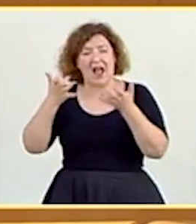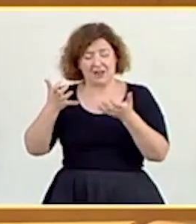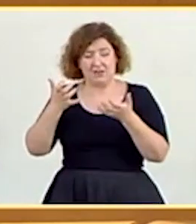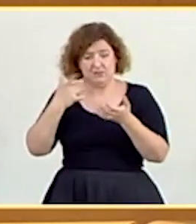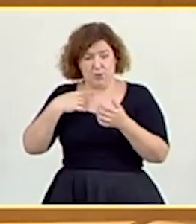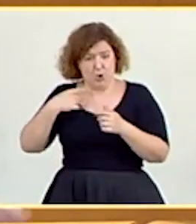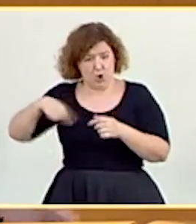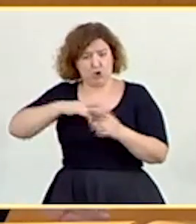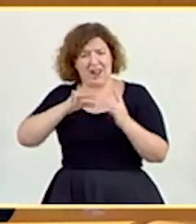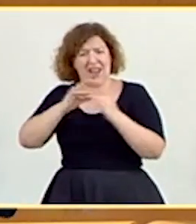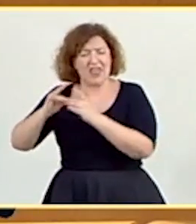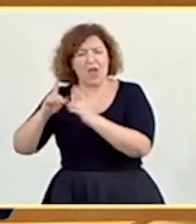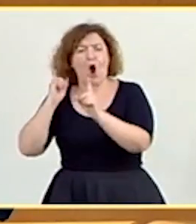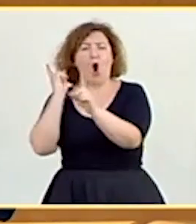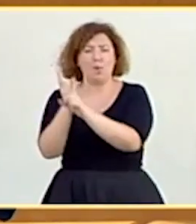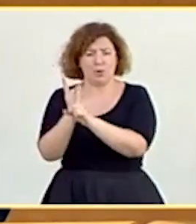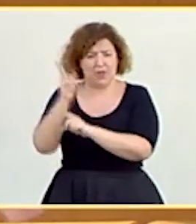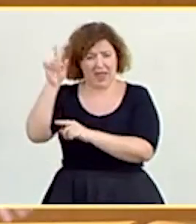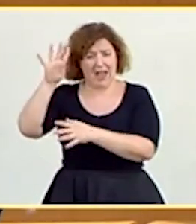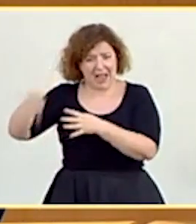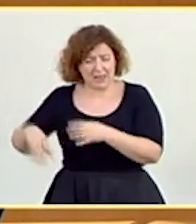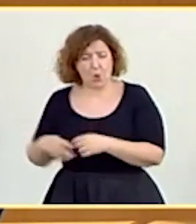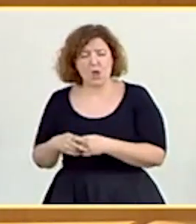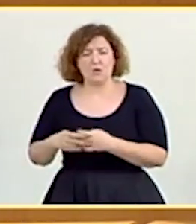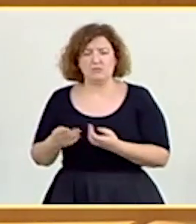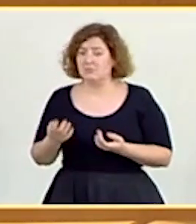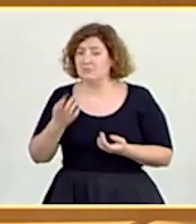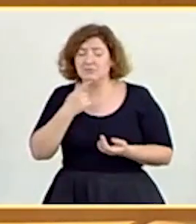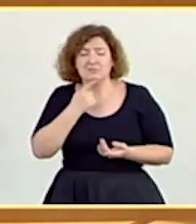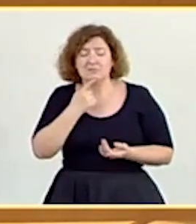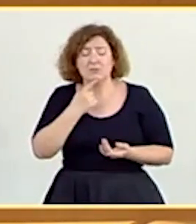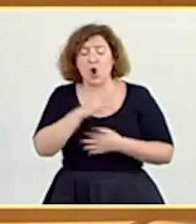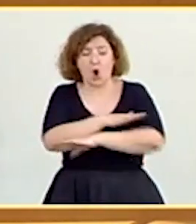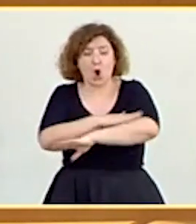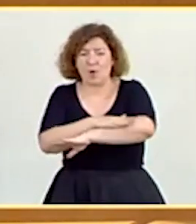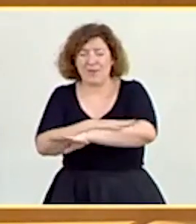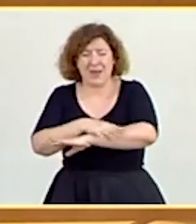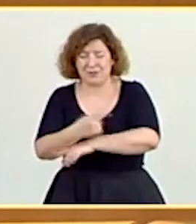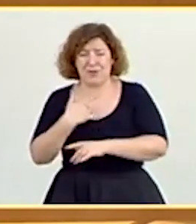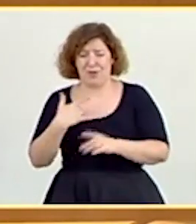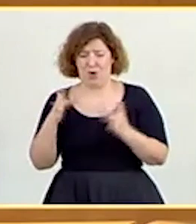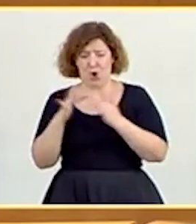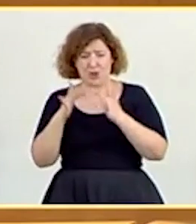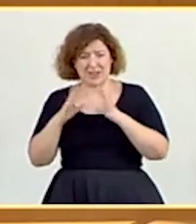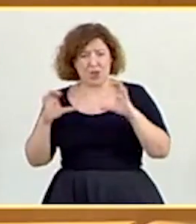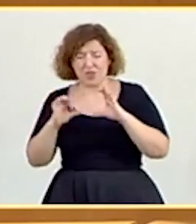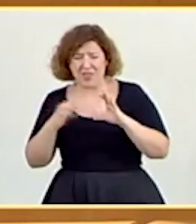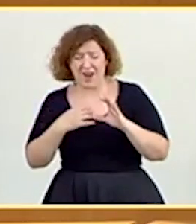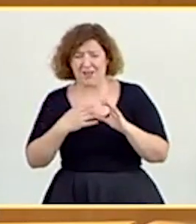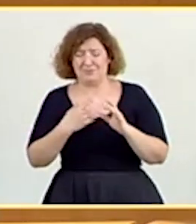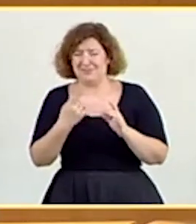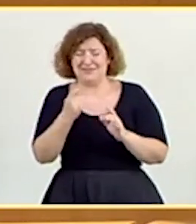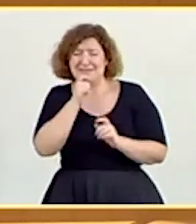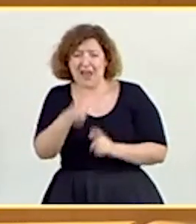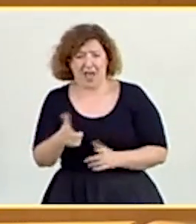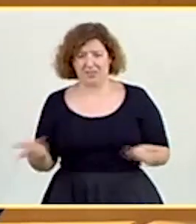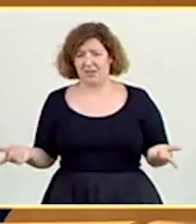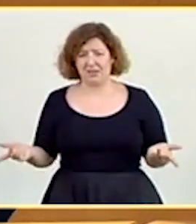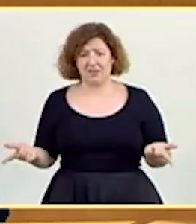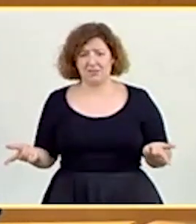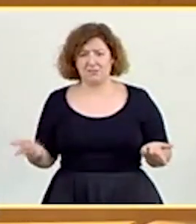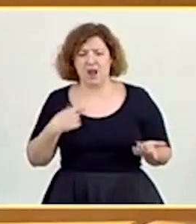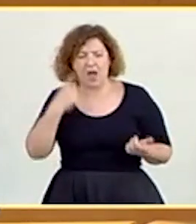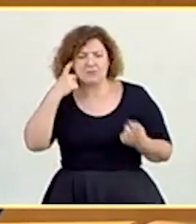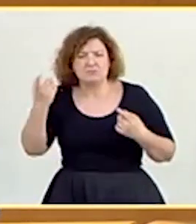oposición en Cataluña, lamento decirle que nadie del Gobierno se ha puesto en contacto con nosotros para sumar, para hacer un frente común, para